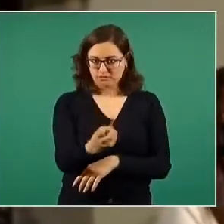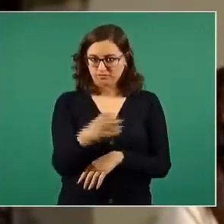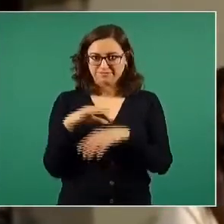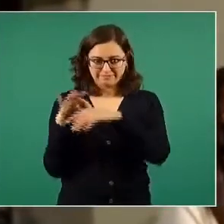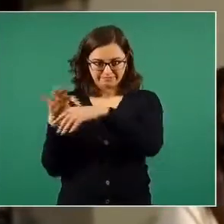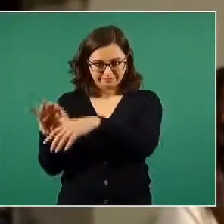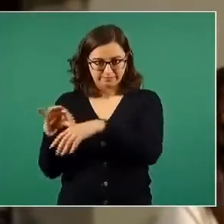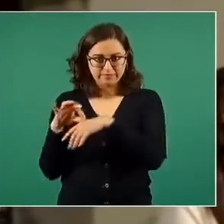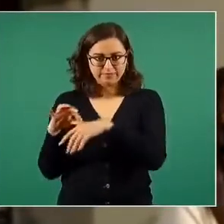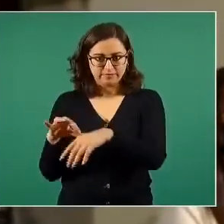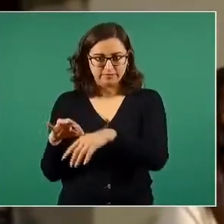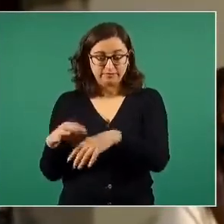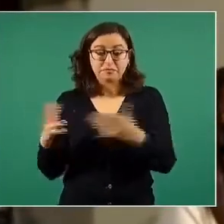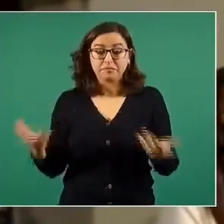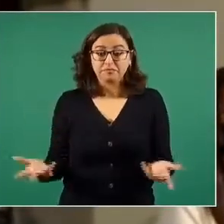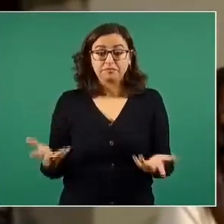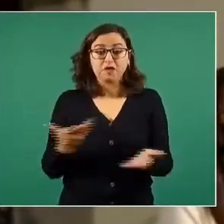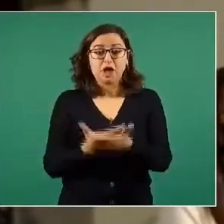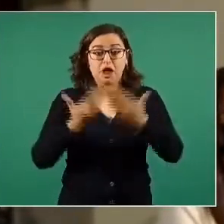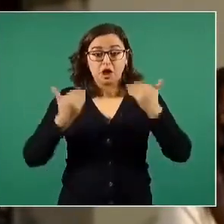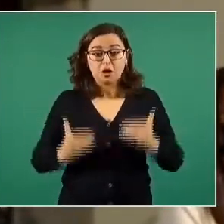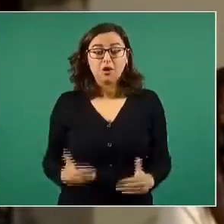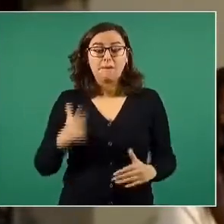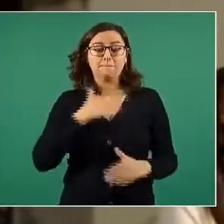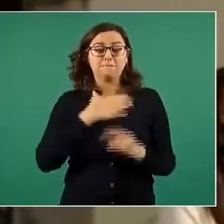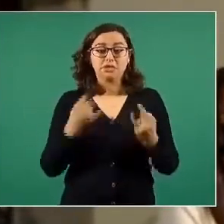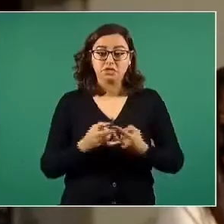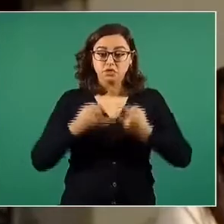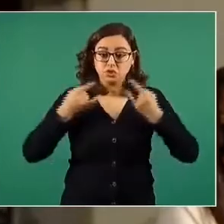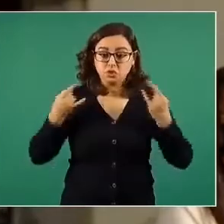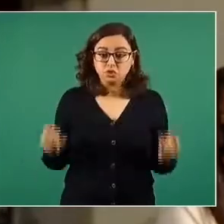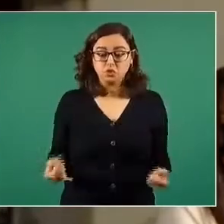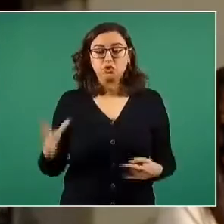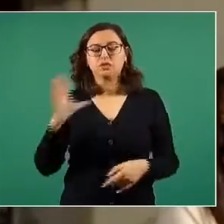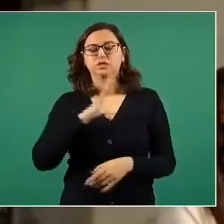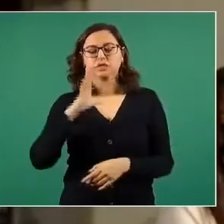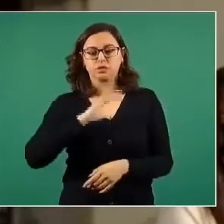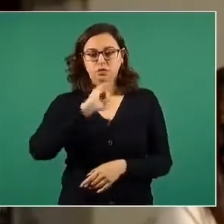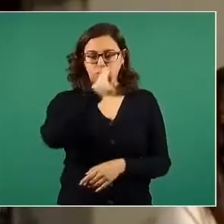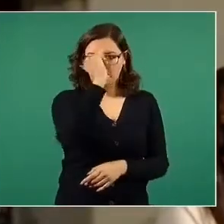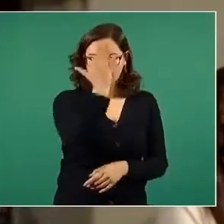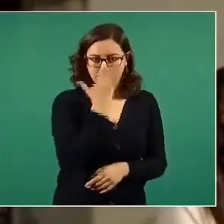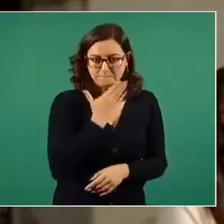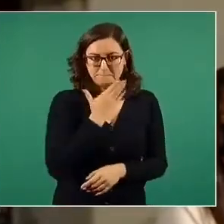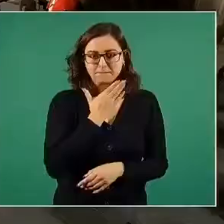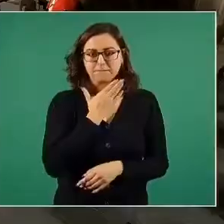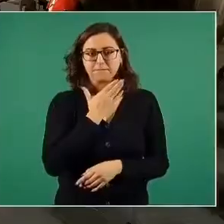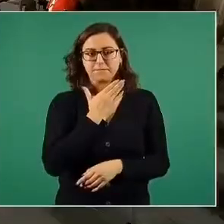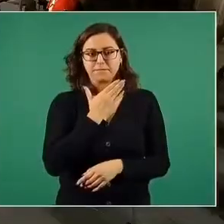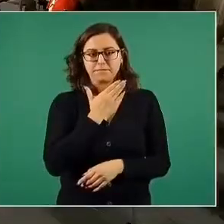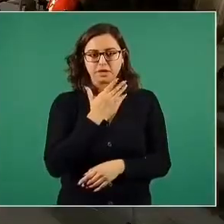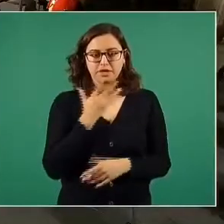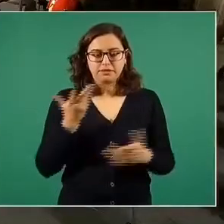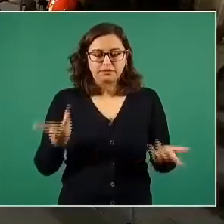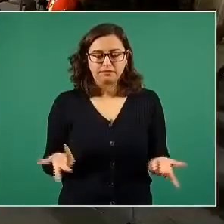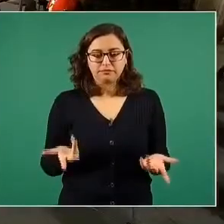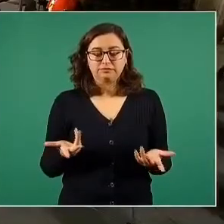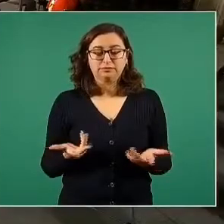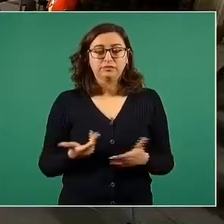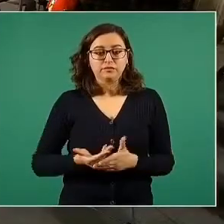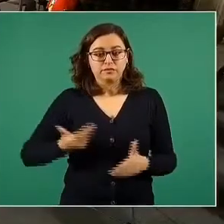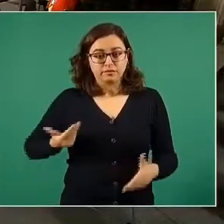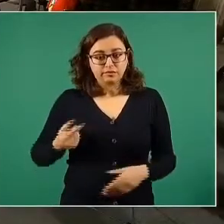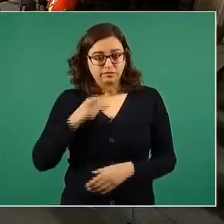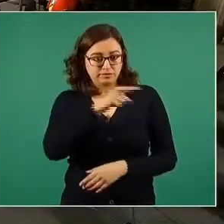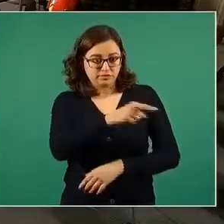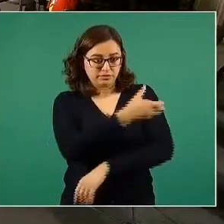Va pues la historia de lo que quiero señalar. De todo esto tengo imágenes que informé al